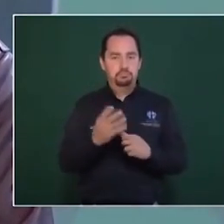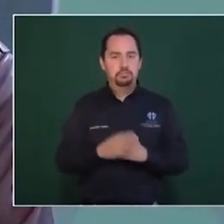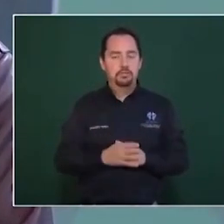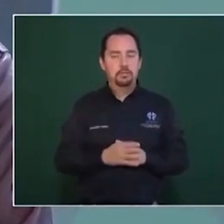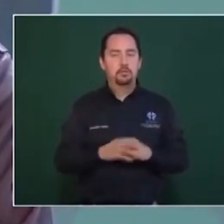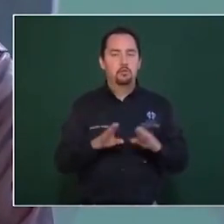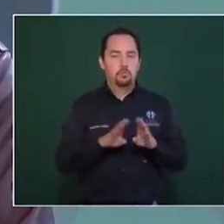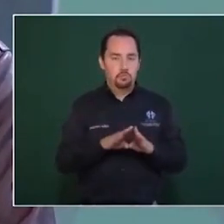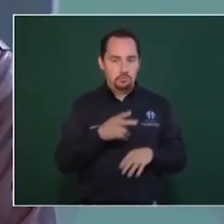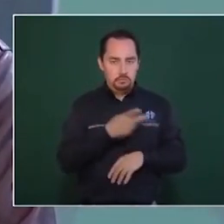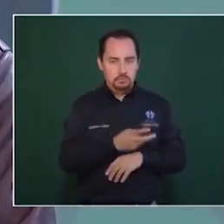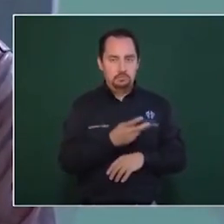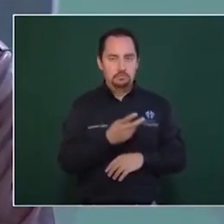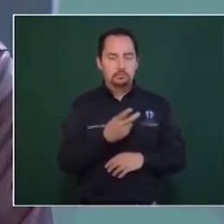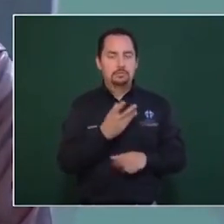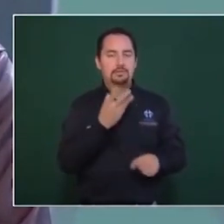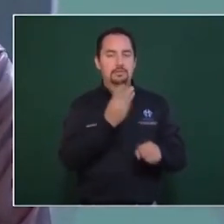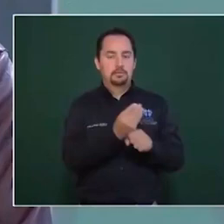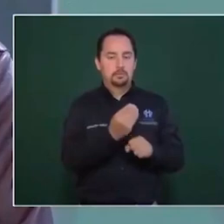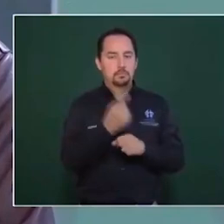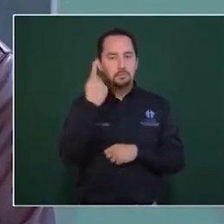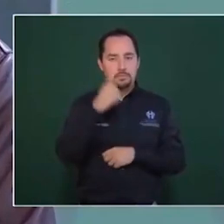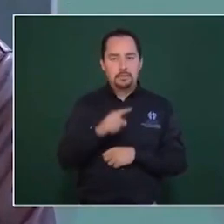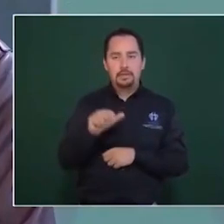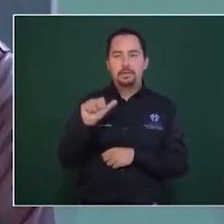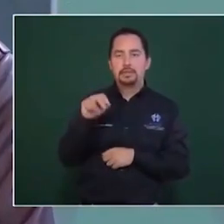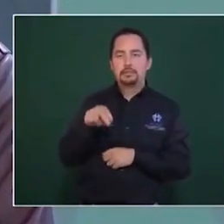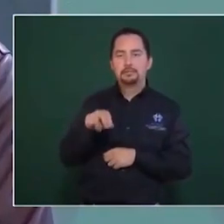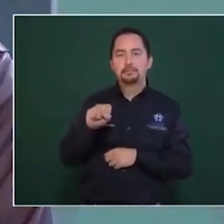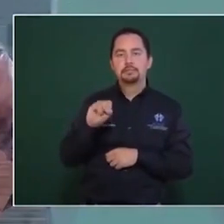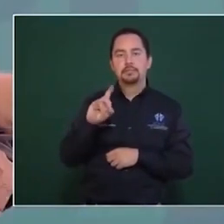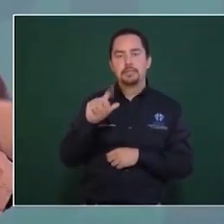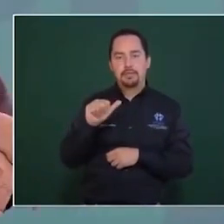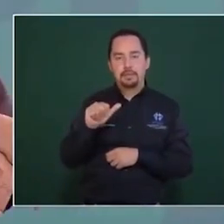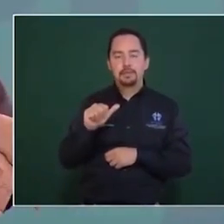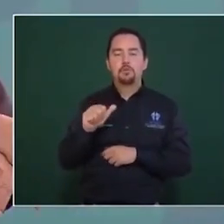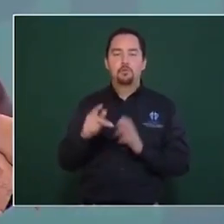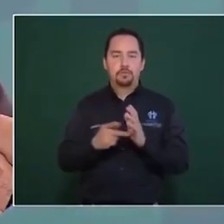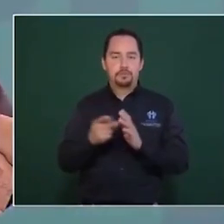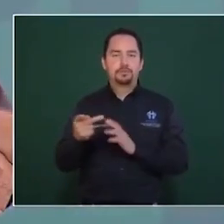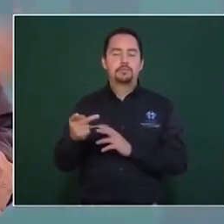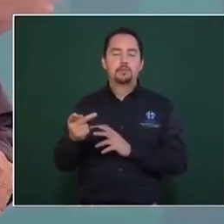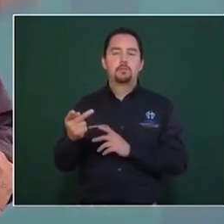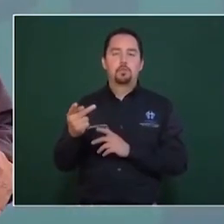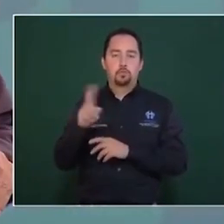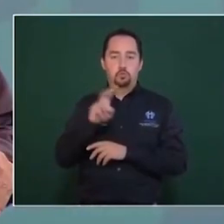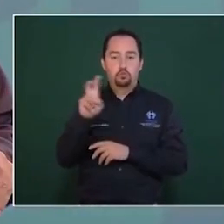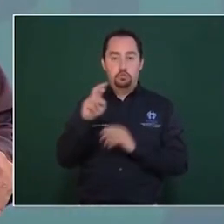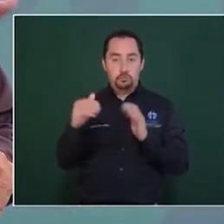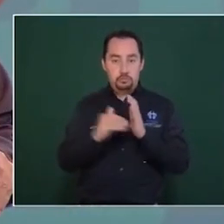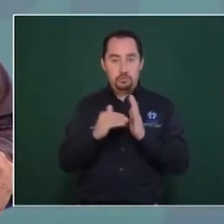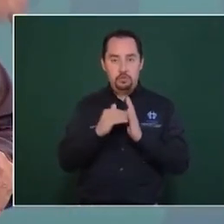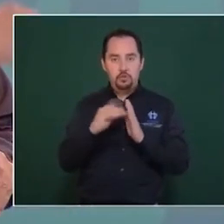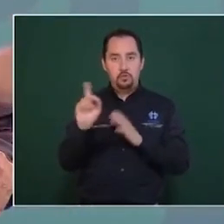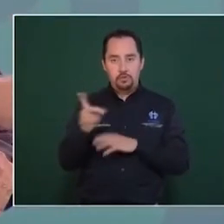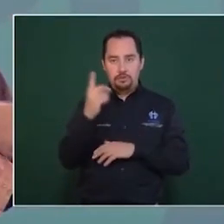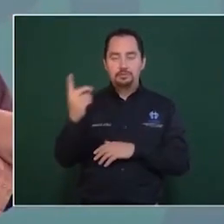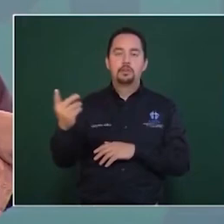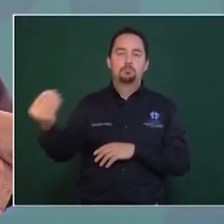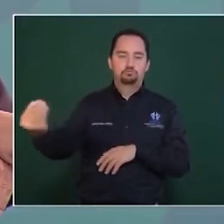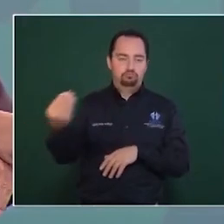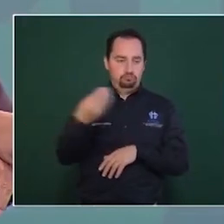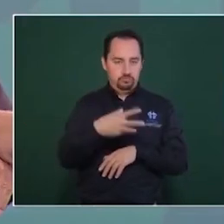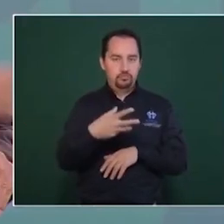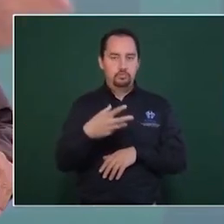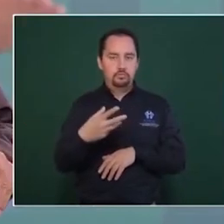una reparación del daño para que el señor Anzida devuelva 200 millones de dólares. Ya entregó 50 millones de dólares